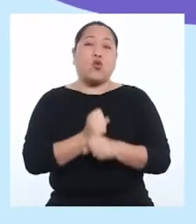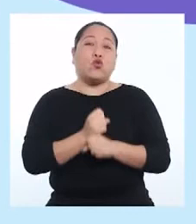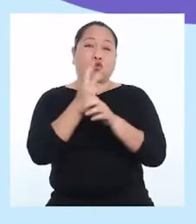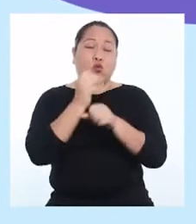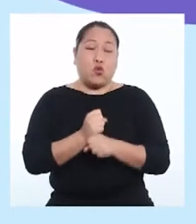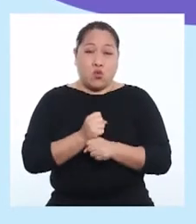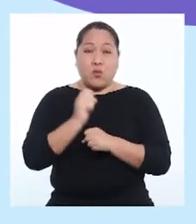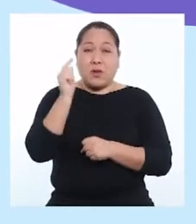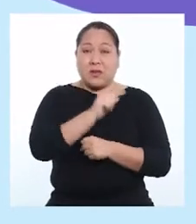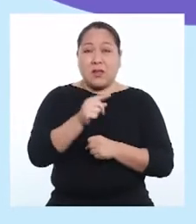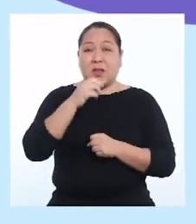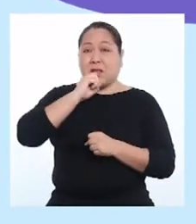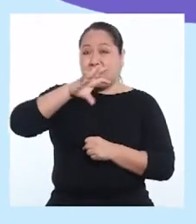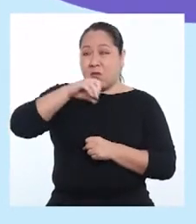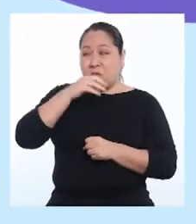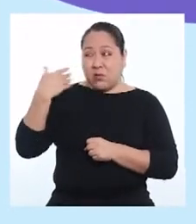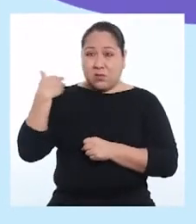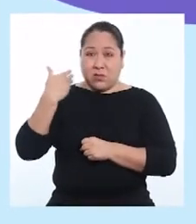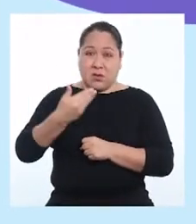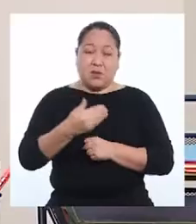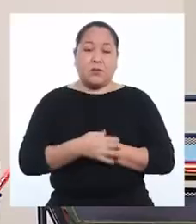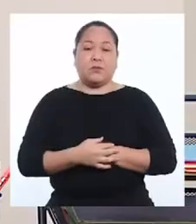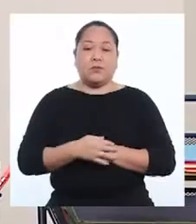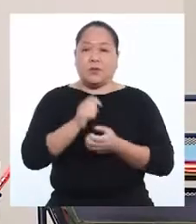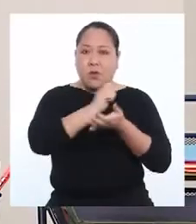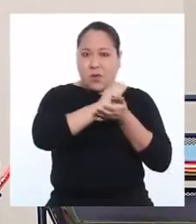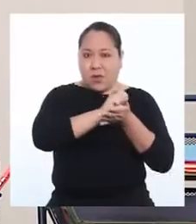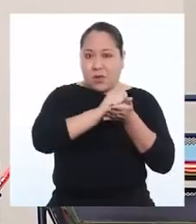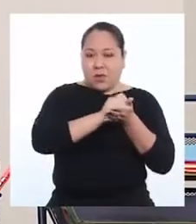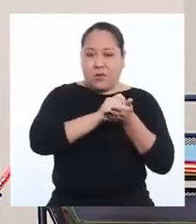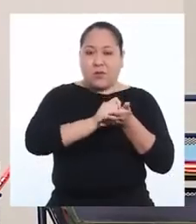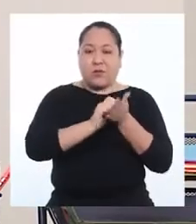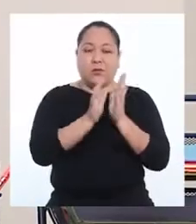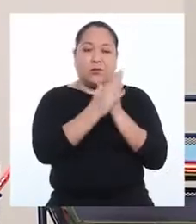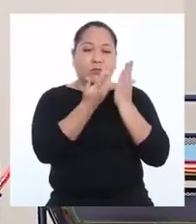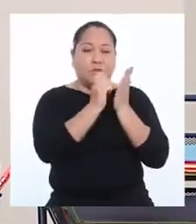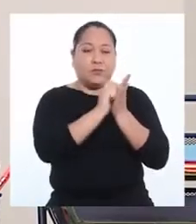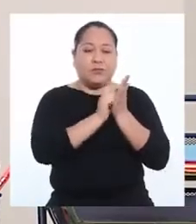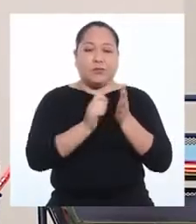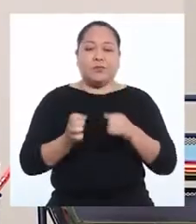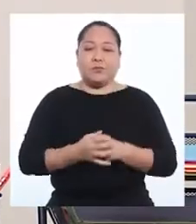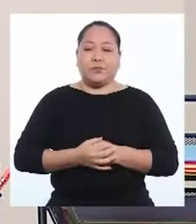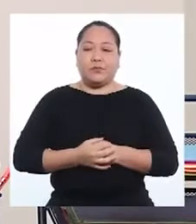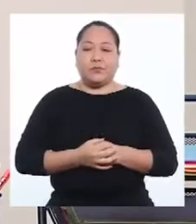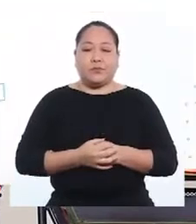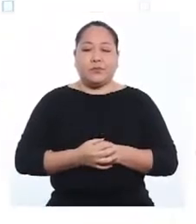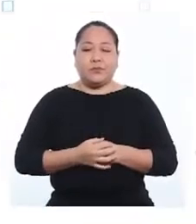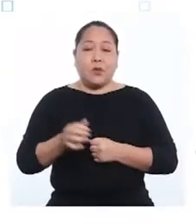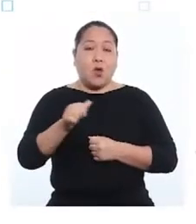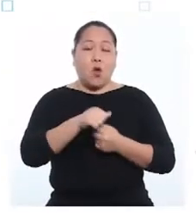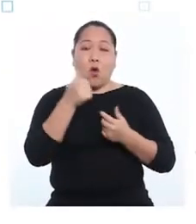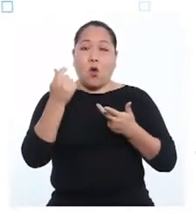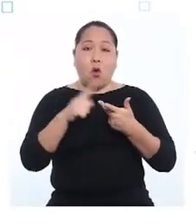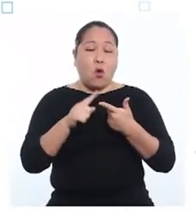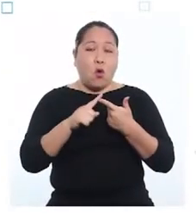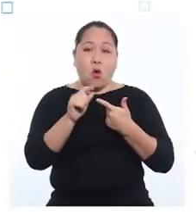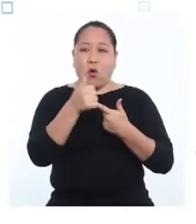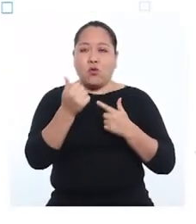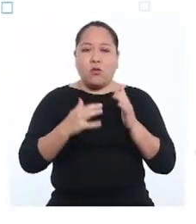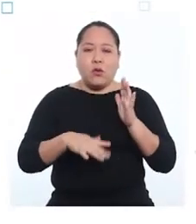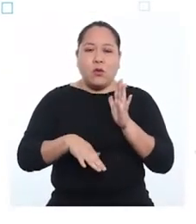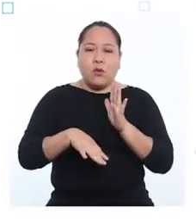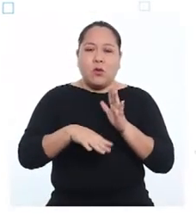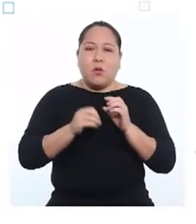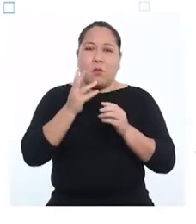tradiciones culturales de las que hemos estado hablando. Voy a anotarlos en el cuaderno. Otro podría ser el